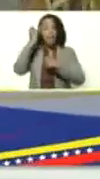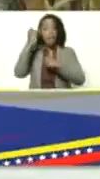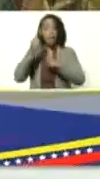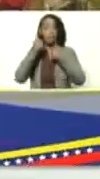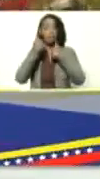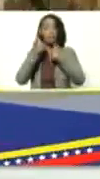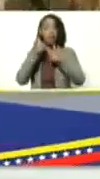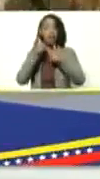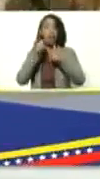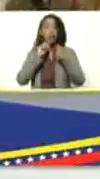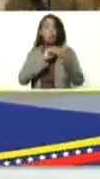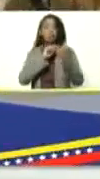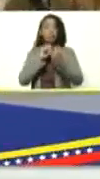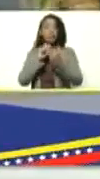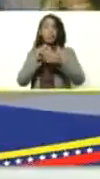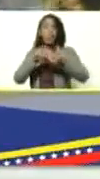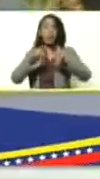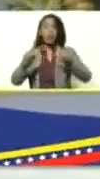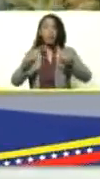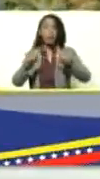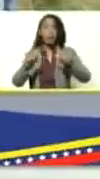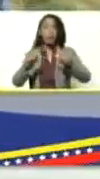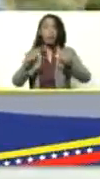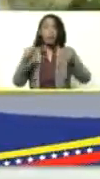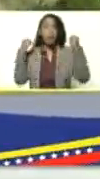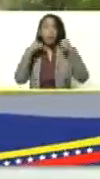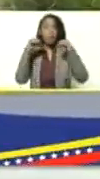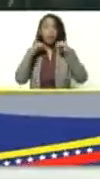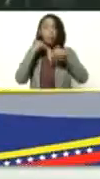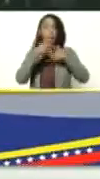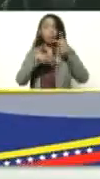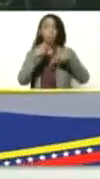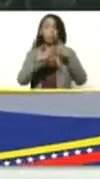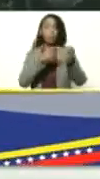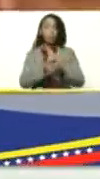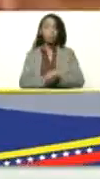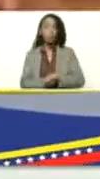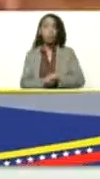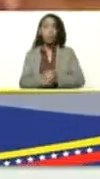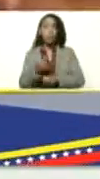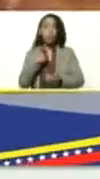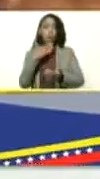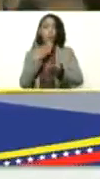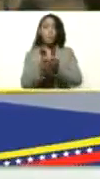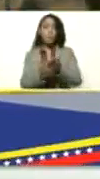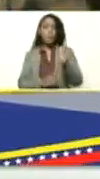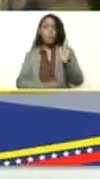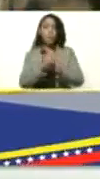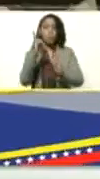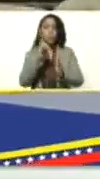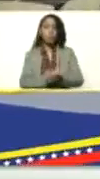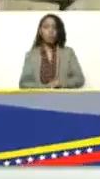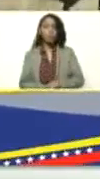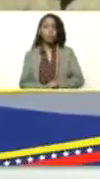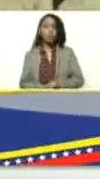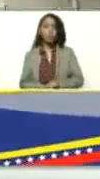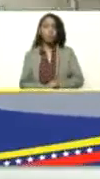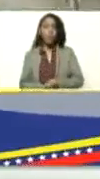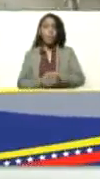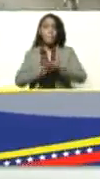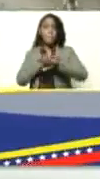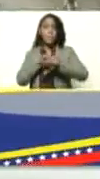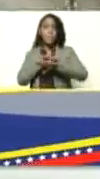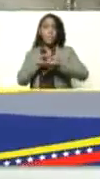y lo hace desde la tierra desde la práctica desde la producción yo les pido que desarrollemos ministro